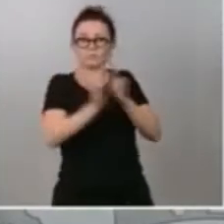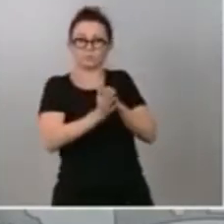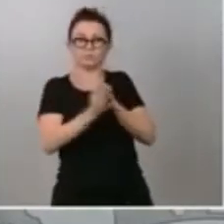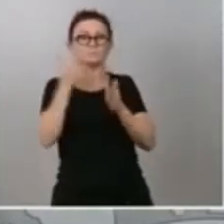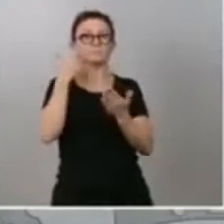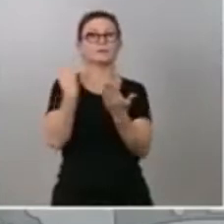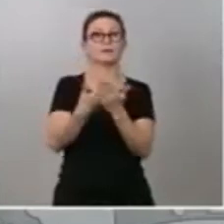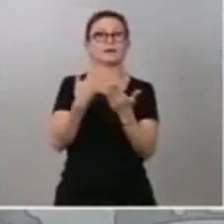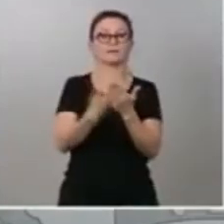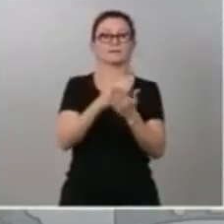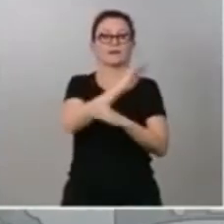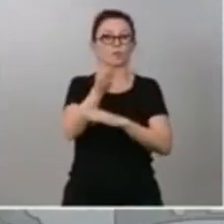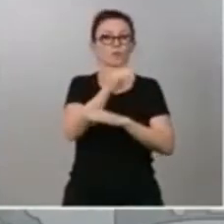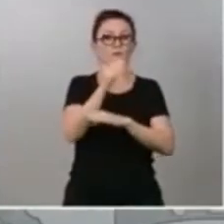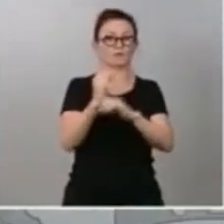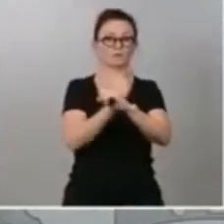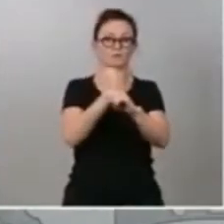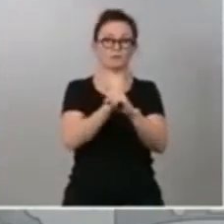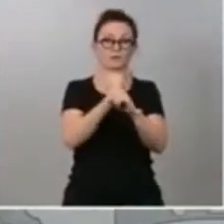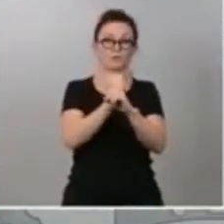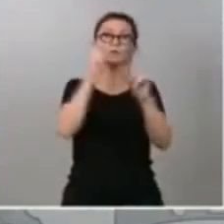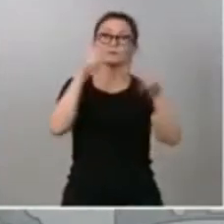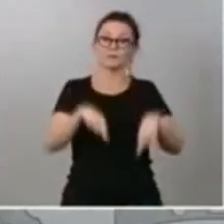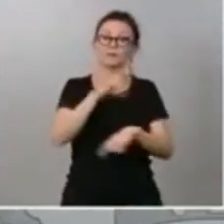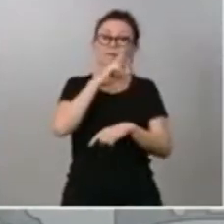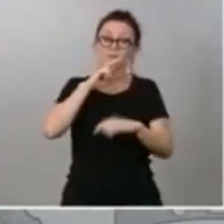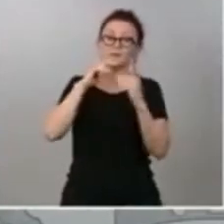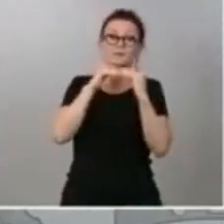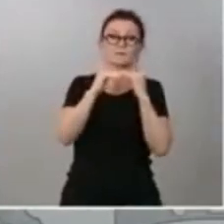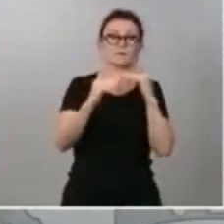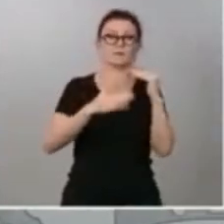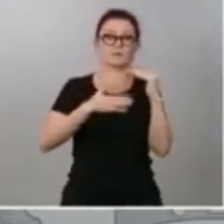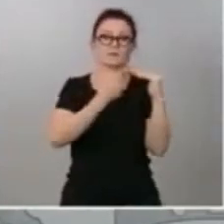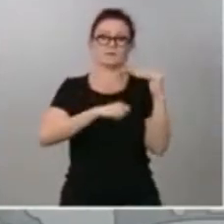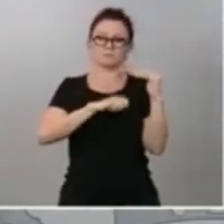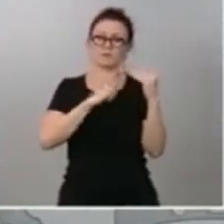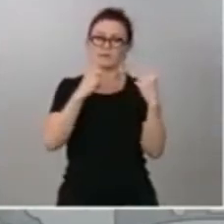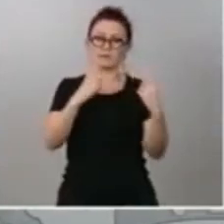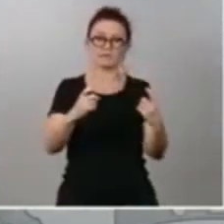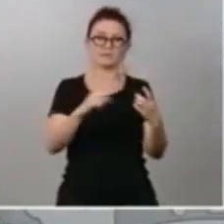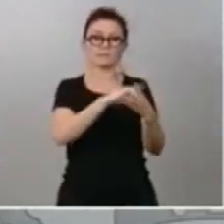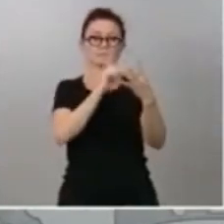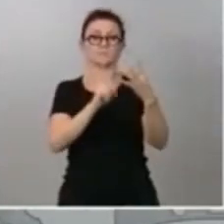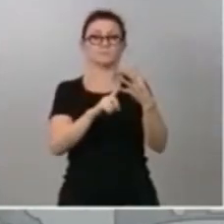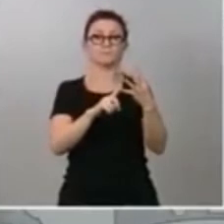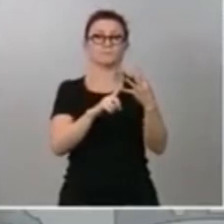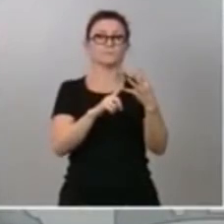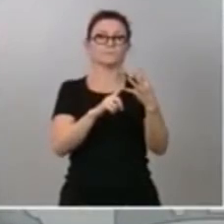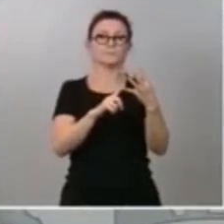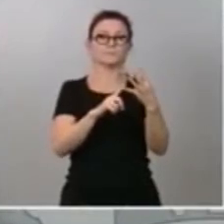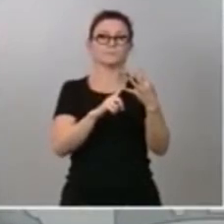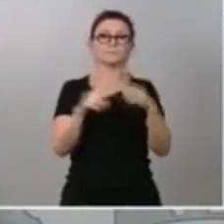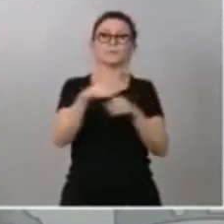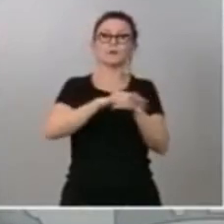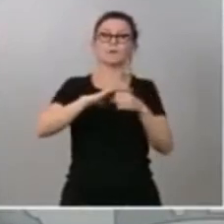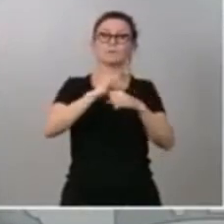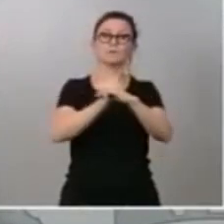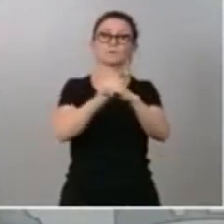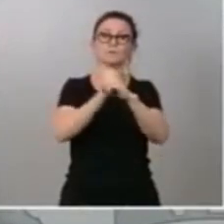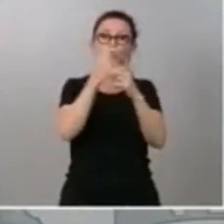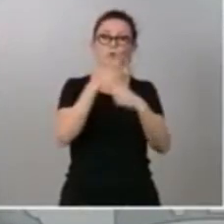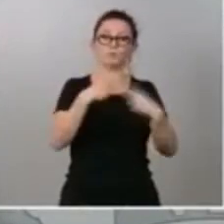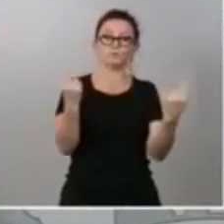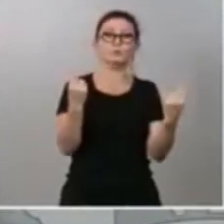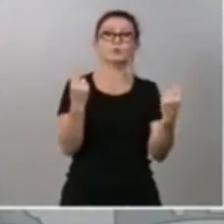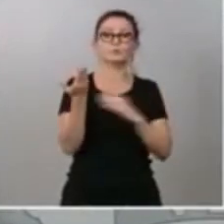imprescindible estabilidad que necesita nuestro país. En cuarto lugar, en el ámbito del empleo público, presentaremos el proyecto